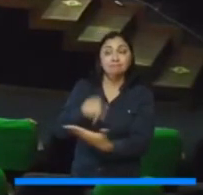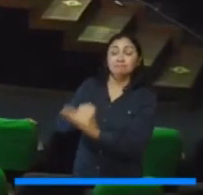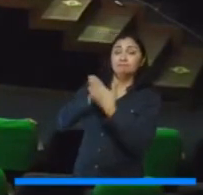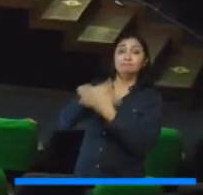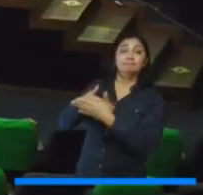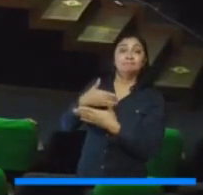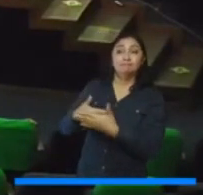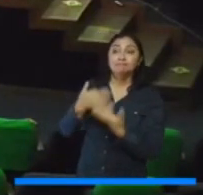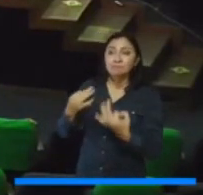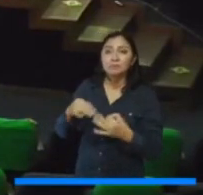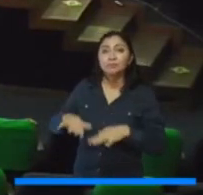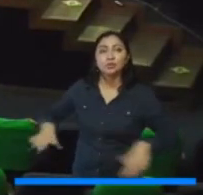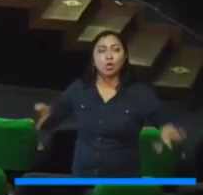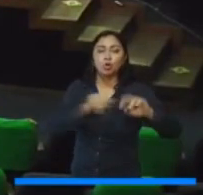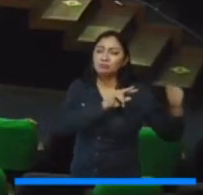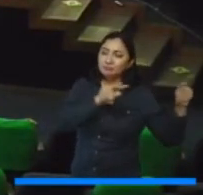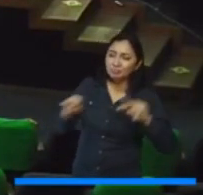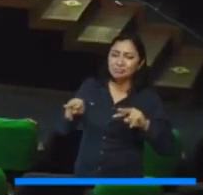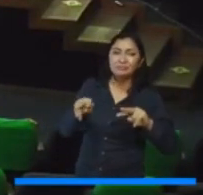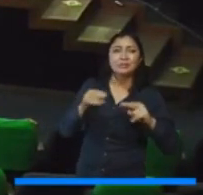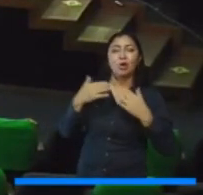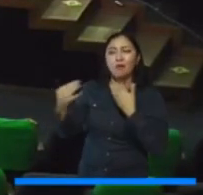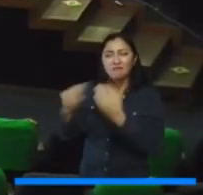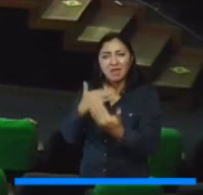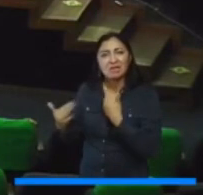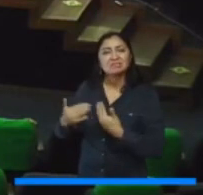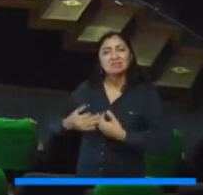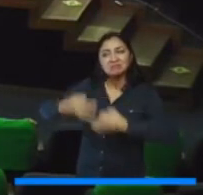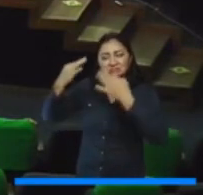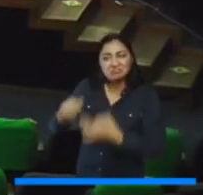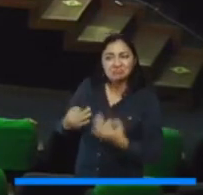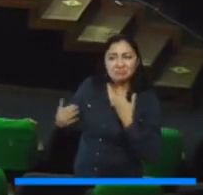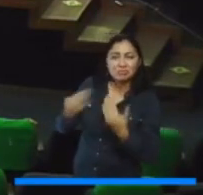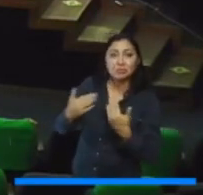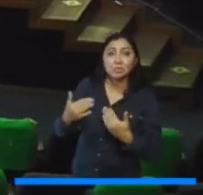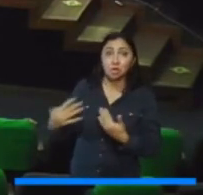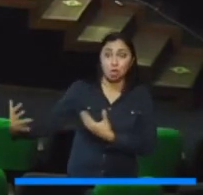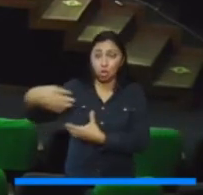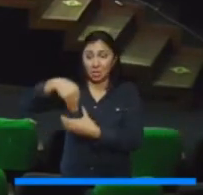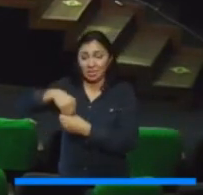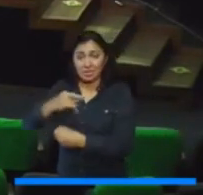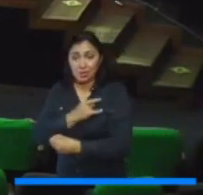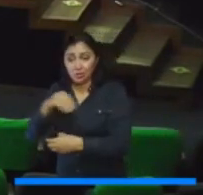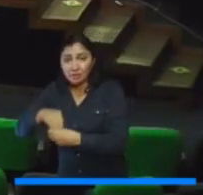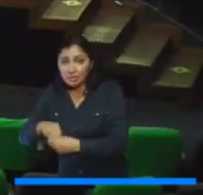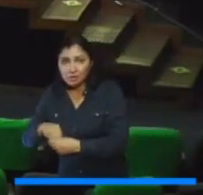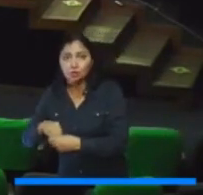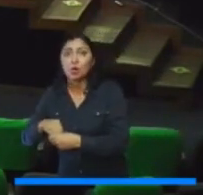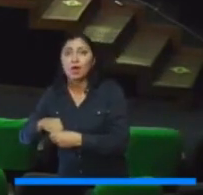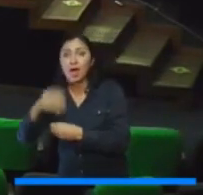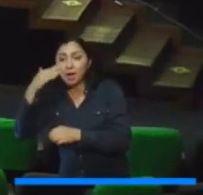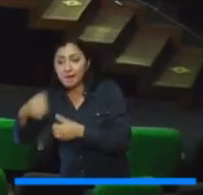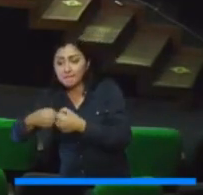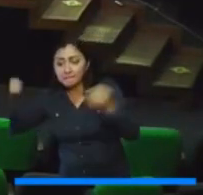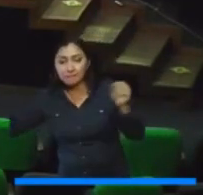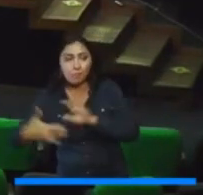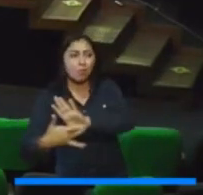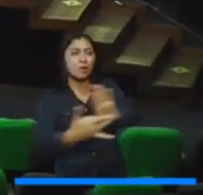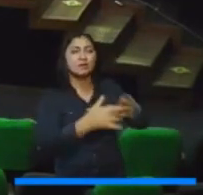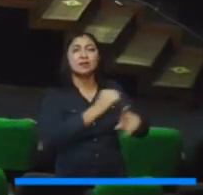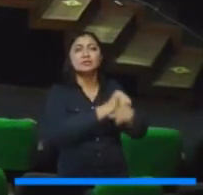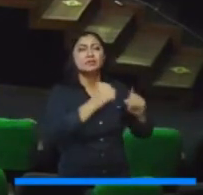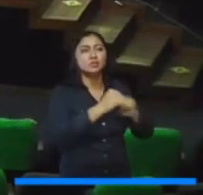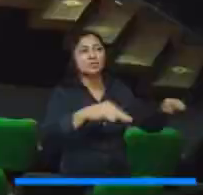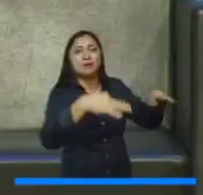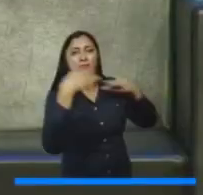un reconocimiento, una credibilidad, no solamente de los actores de la vida institucional, sino de la sociedad, que percibía a la universidad